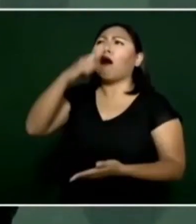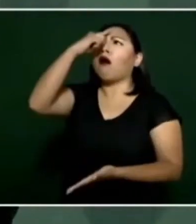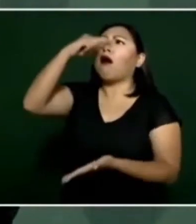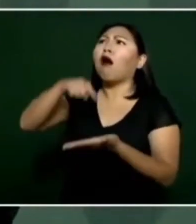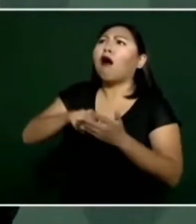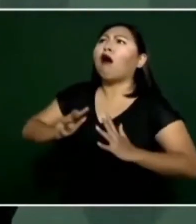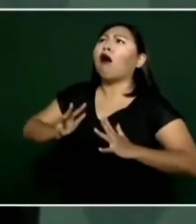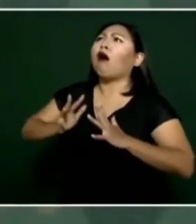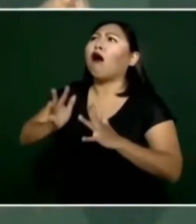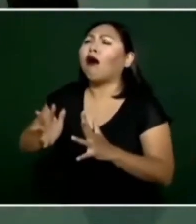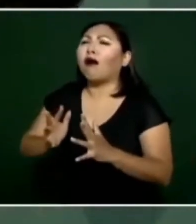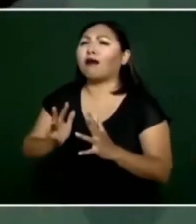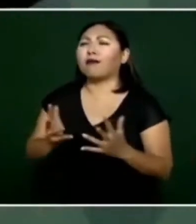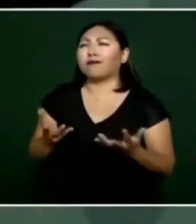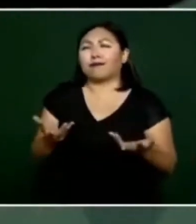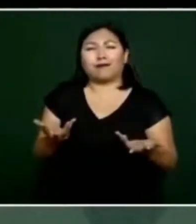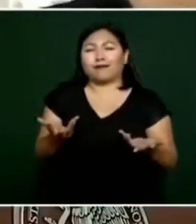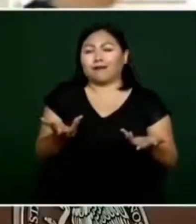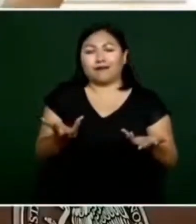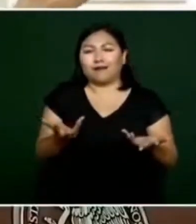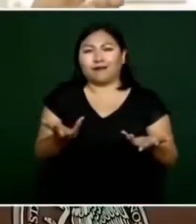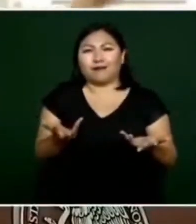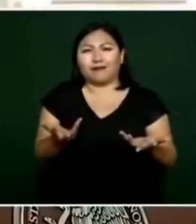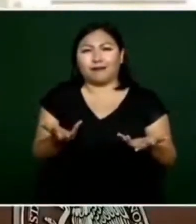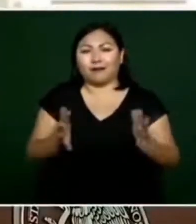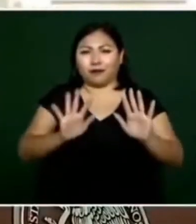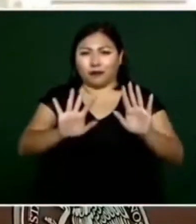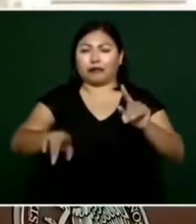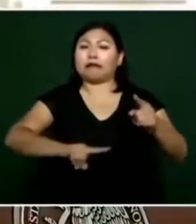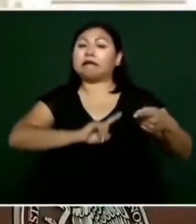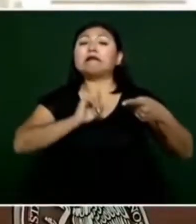entonces primero es el programa,